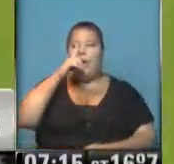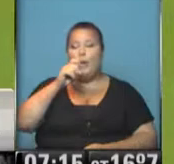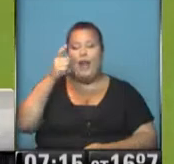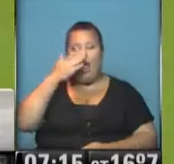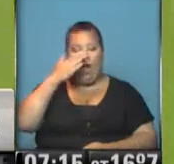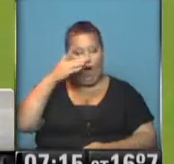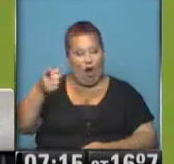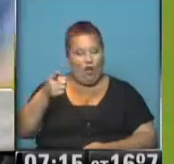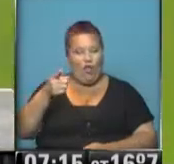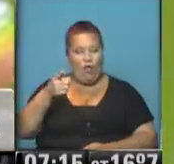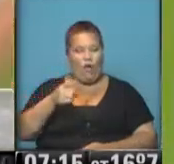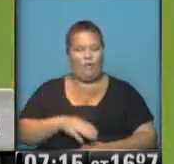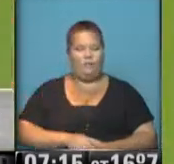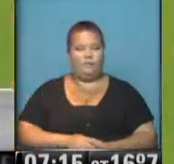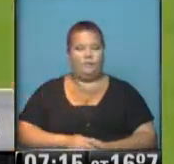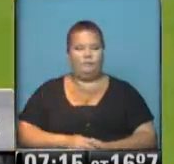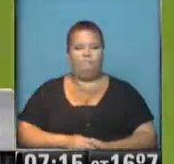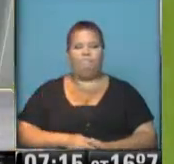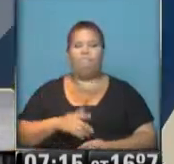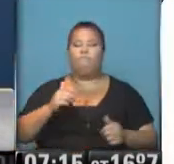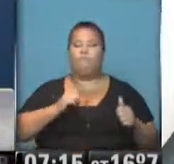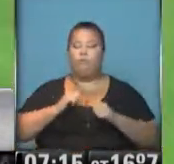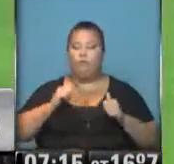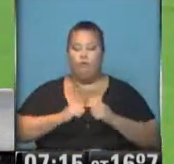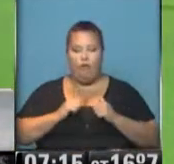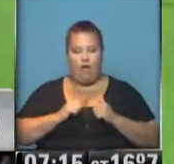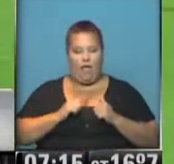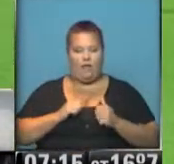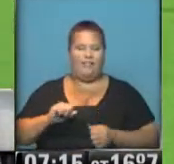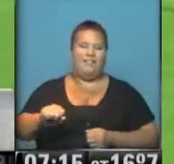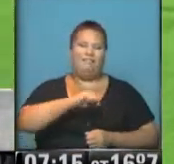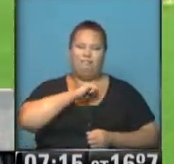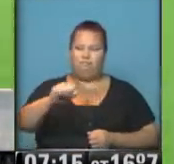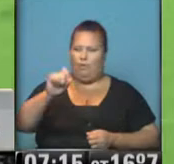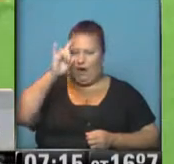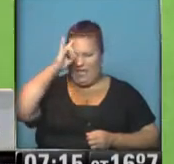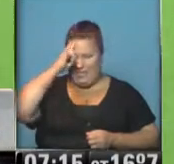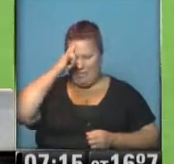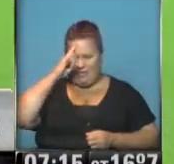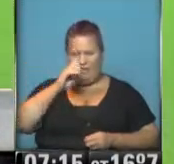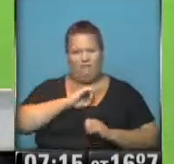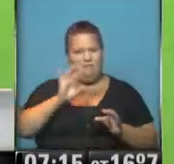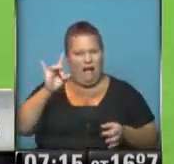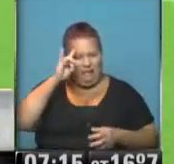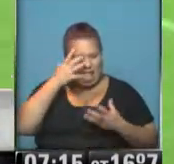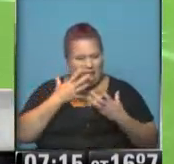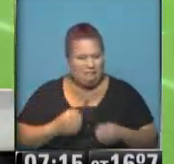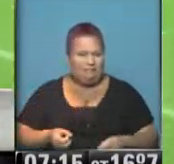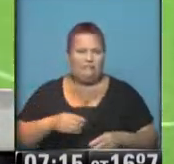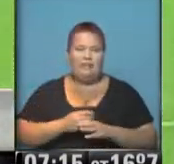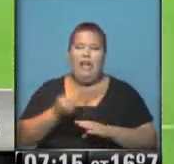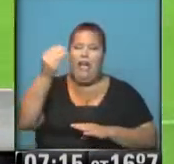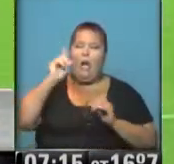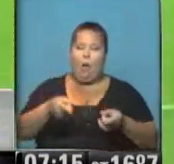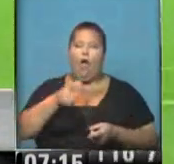Córdoba, como local, goleó a Independiente. Qué mal se fue el rojo, ¿eh? Clasificado